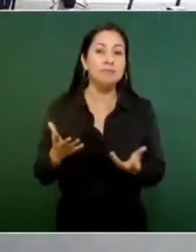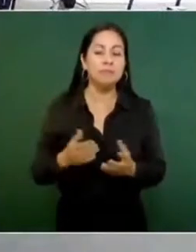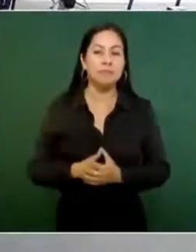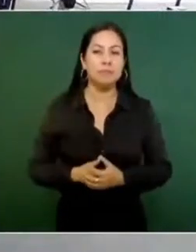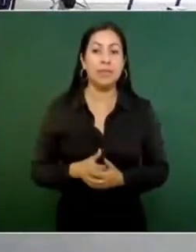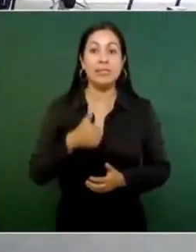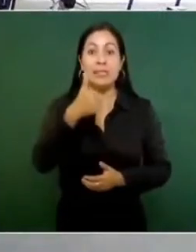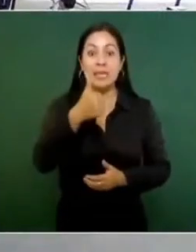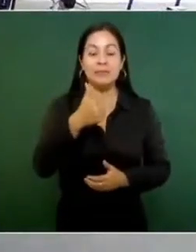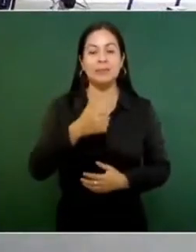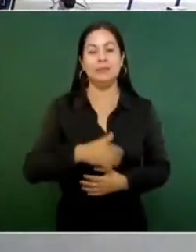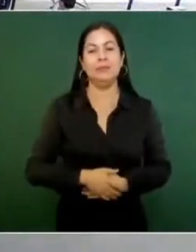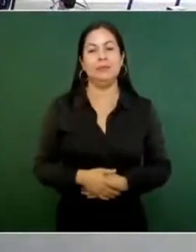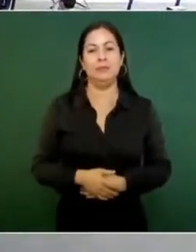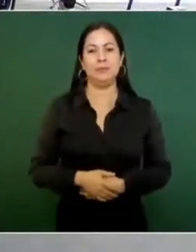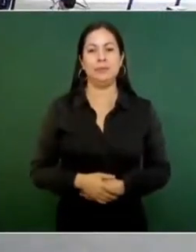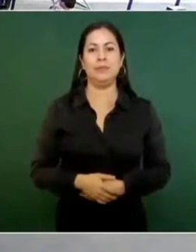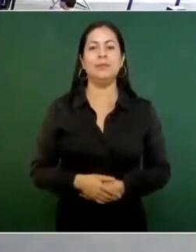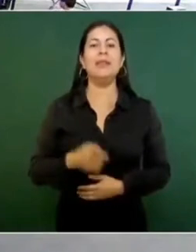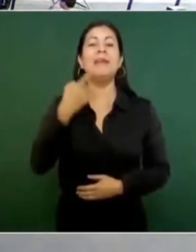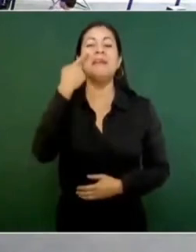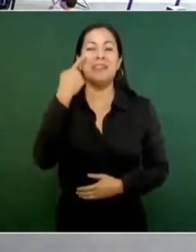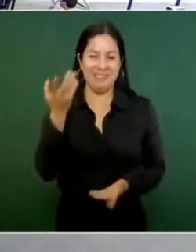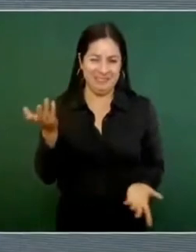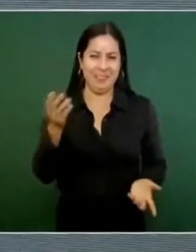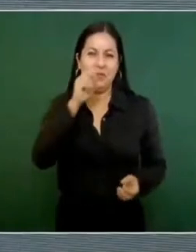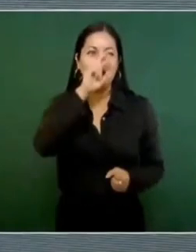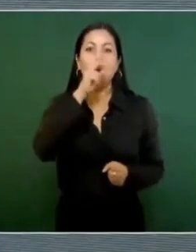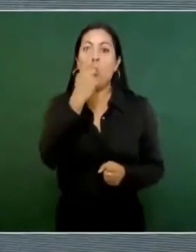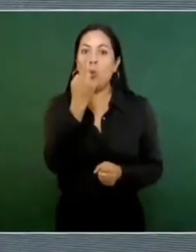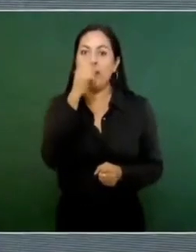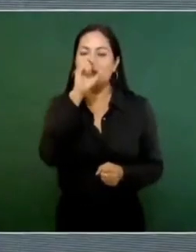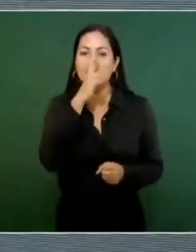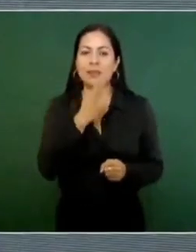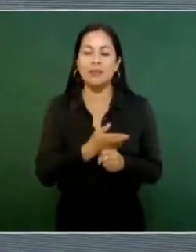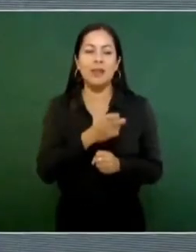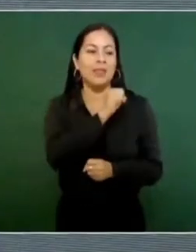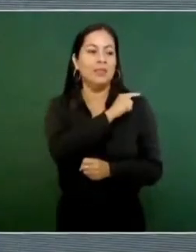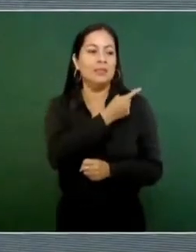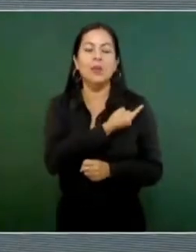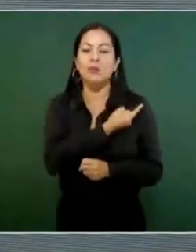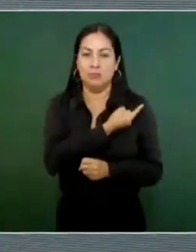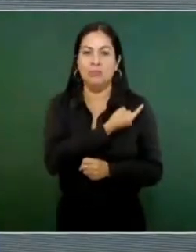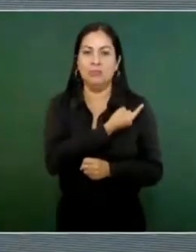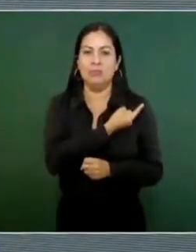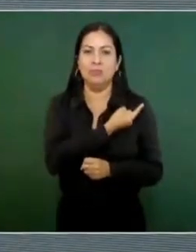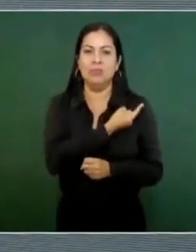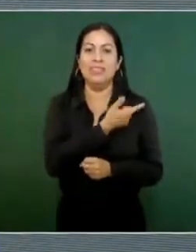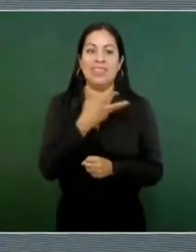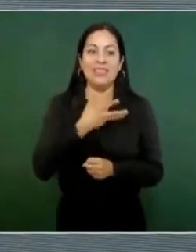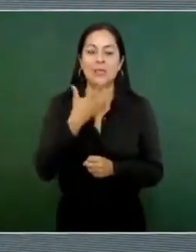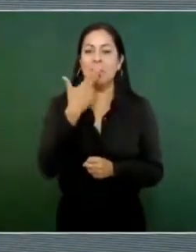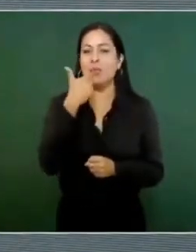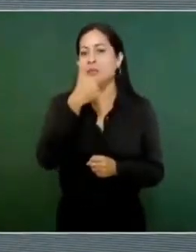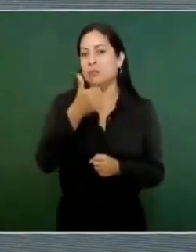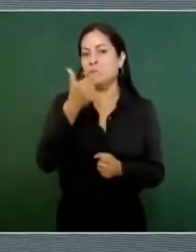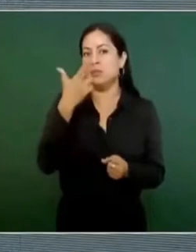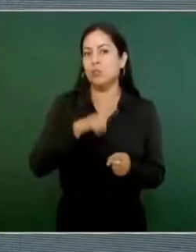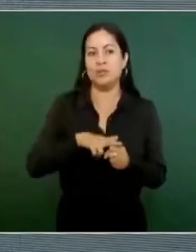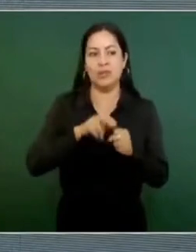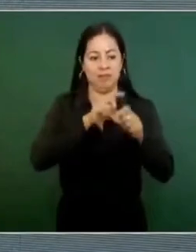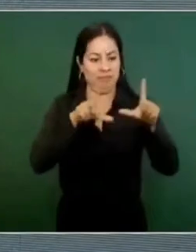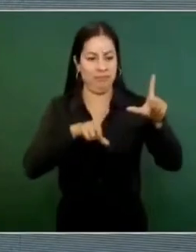Seis. Fíjese, una Secretaría de Salud que maneja seis hospitales en todo el país,